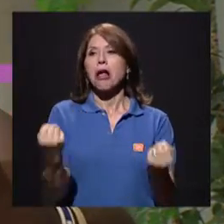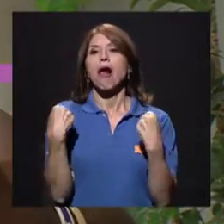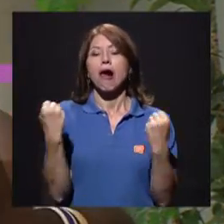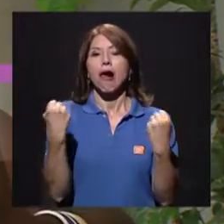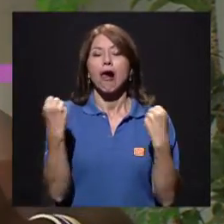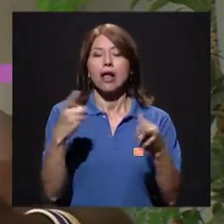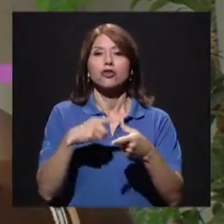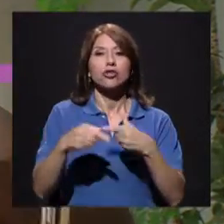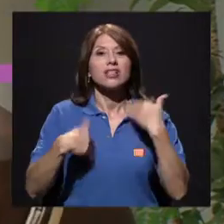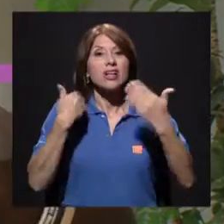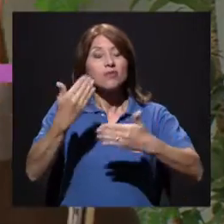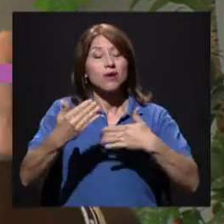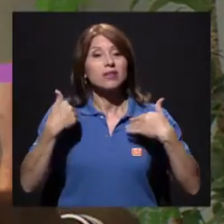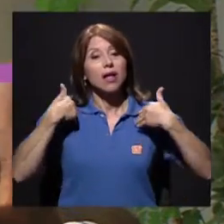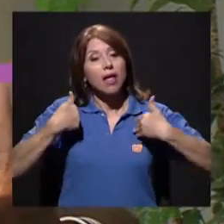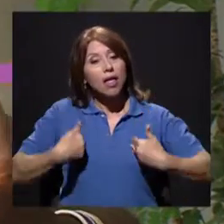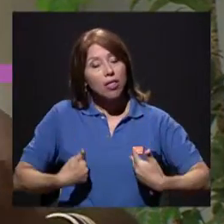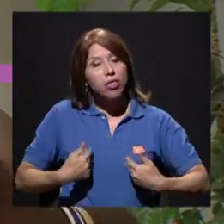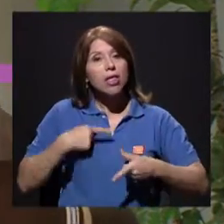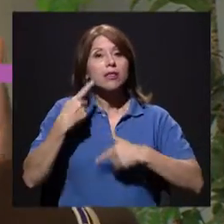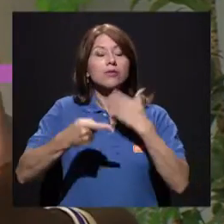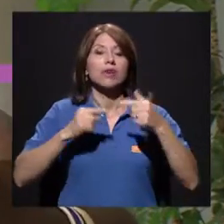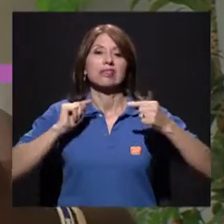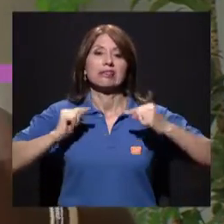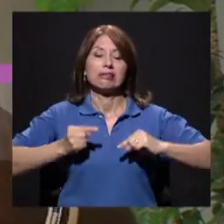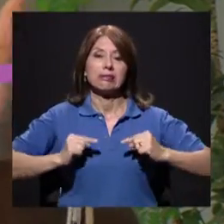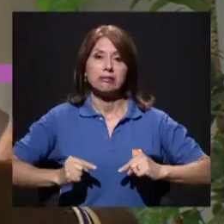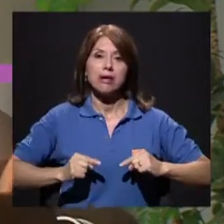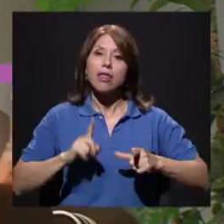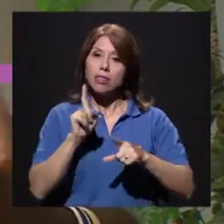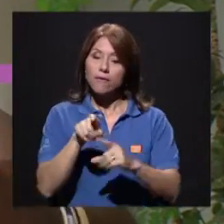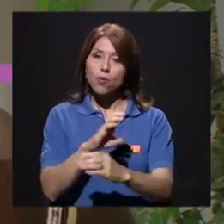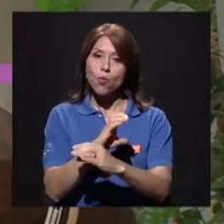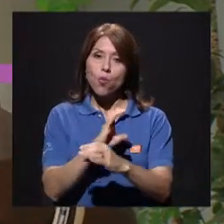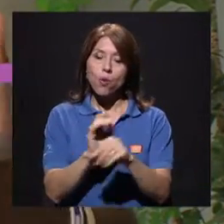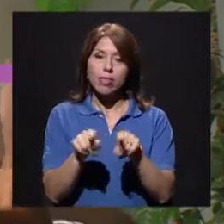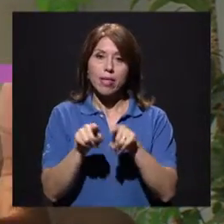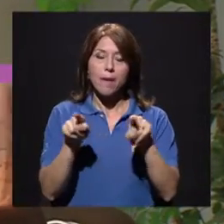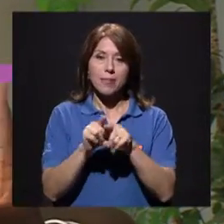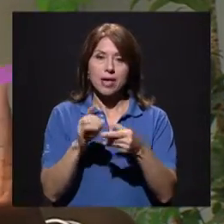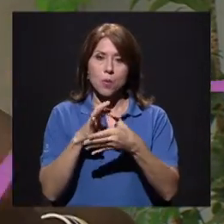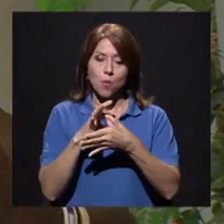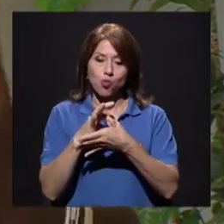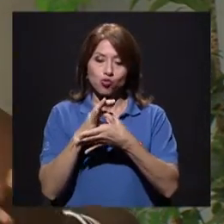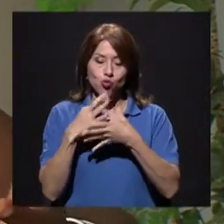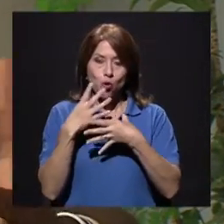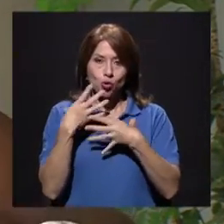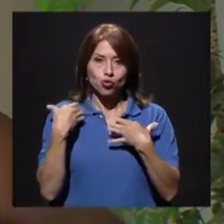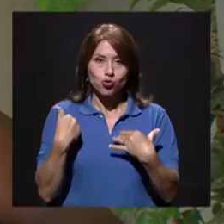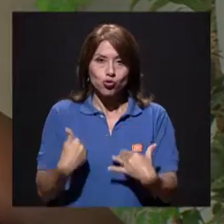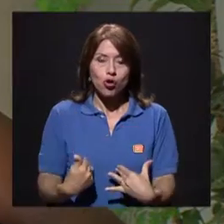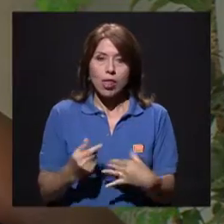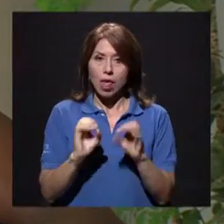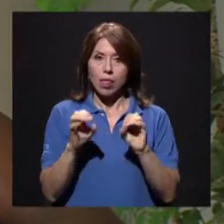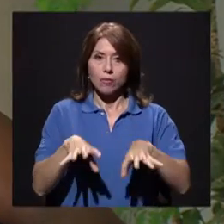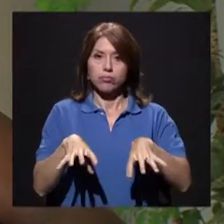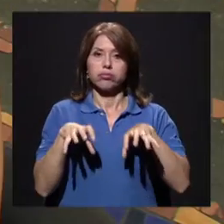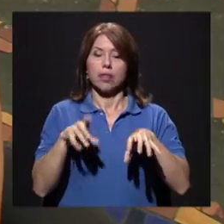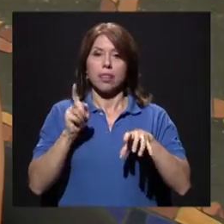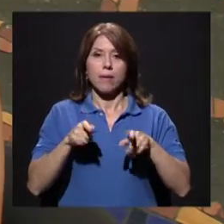lesiones, ¿verdad? Entonces, hay que cuidar también los músculos al estrés. Hay que tener un control sobre los músculos.